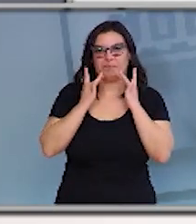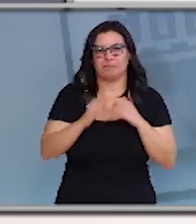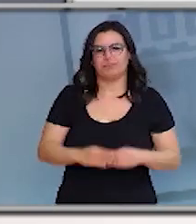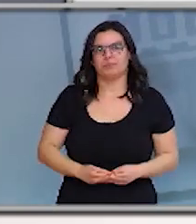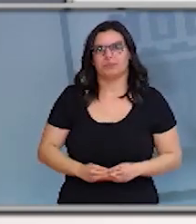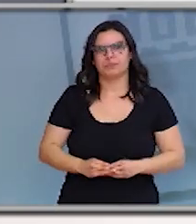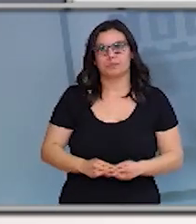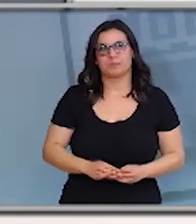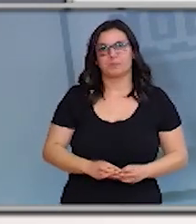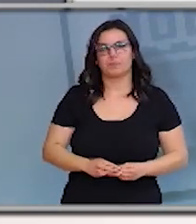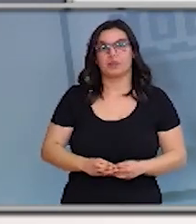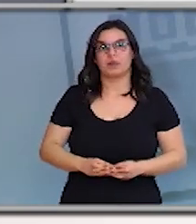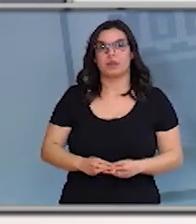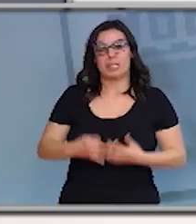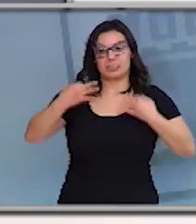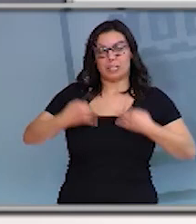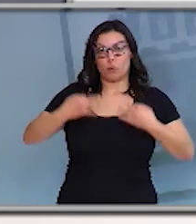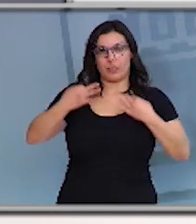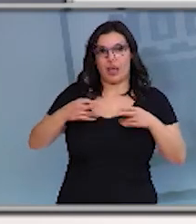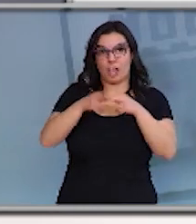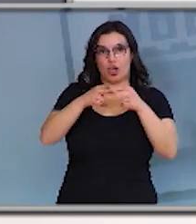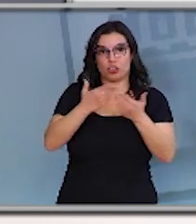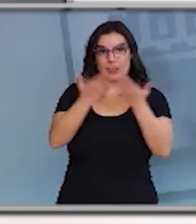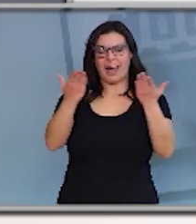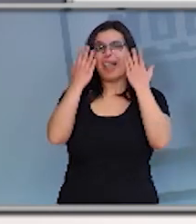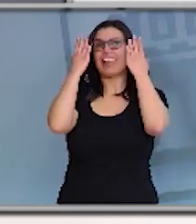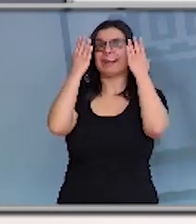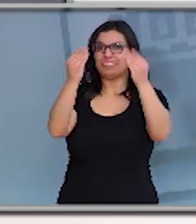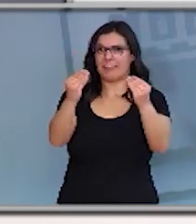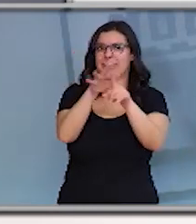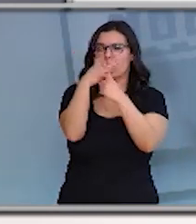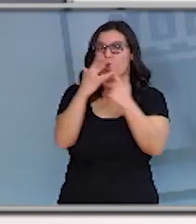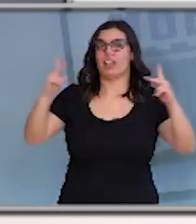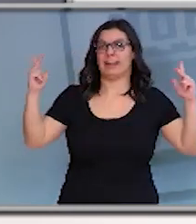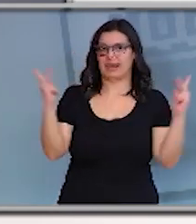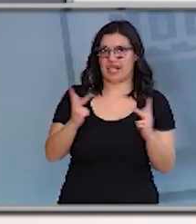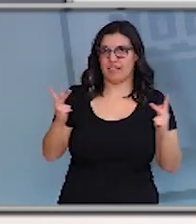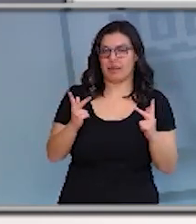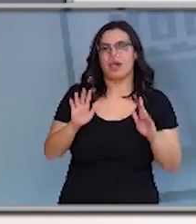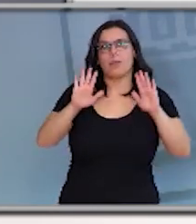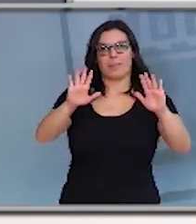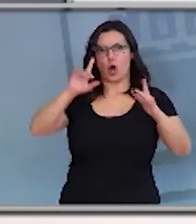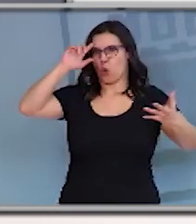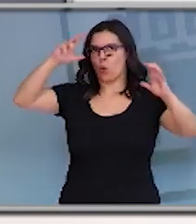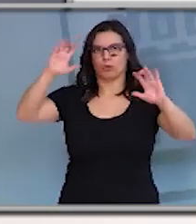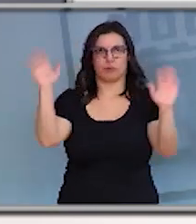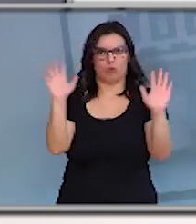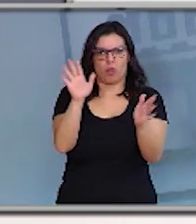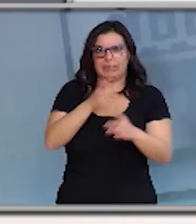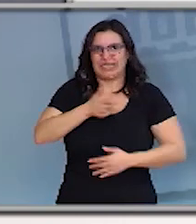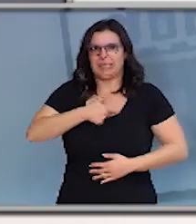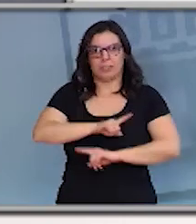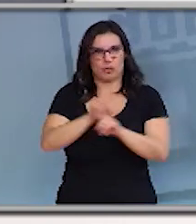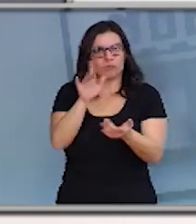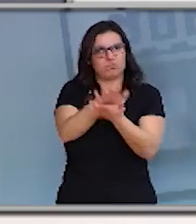Asegurar que a población entende a gravedade da situación, pero con mesura, con templanza.